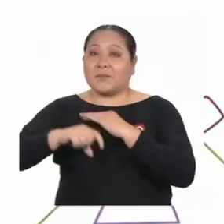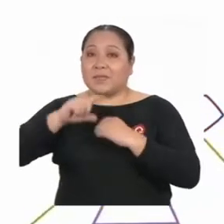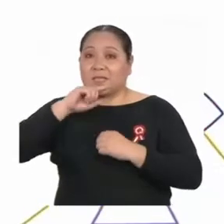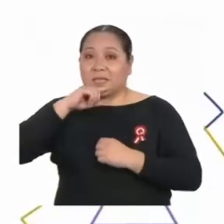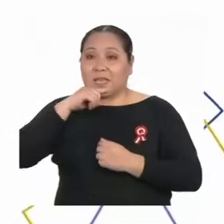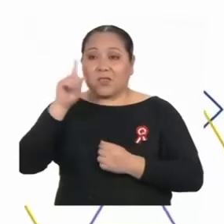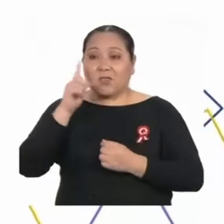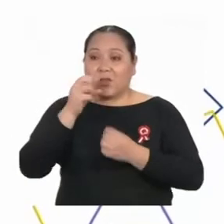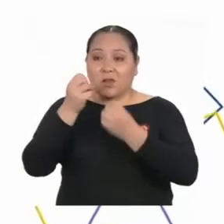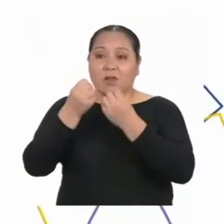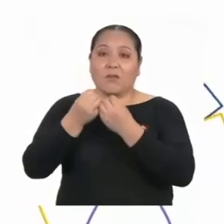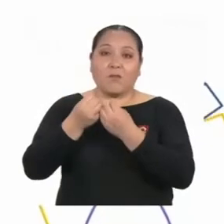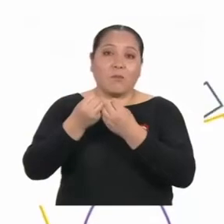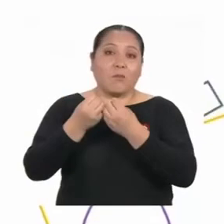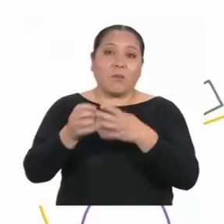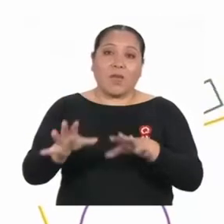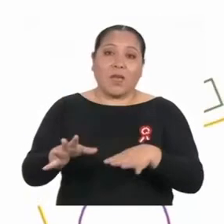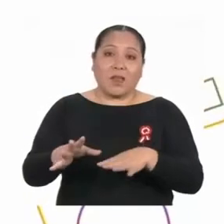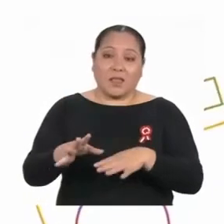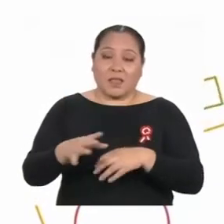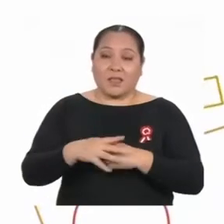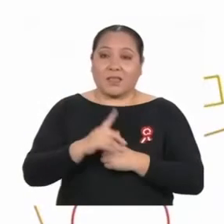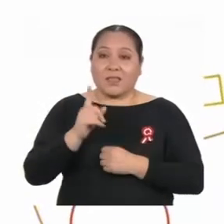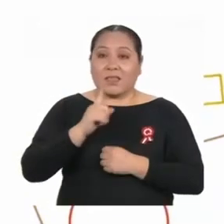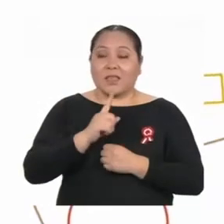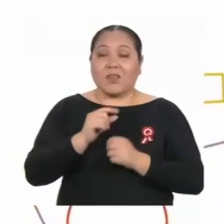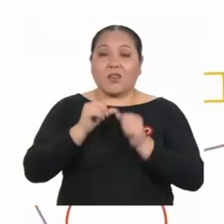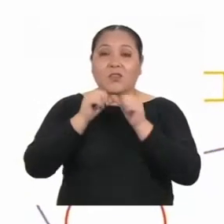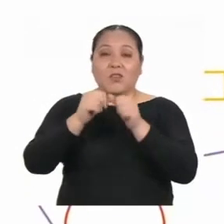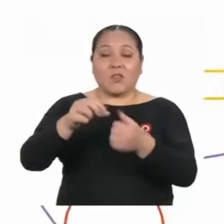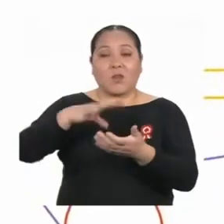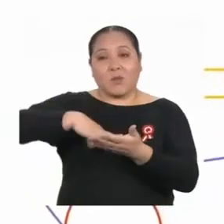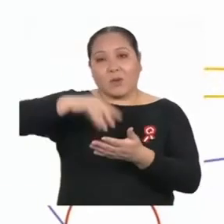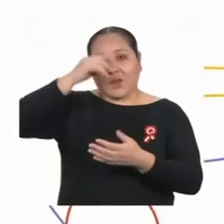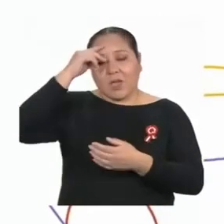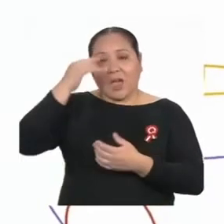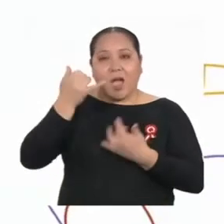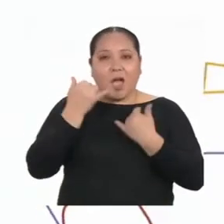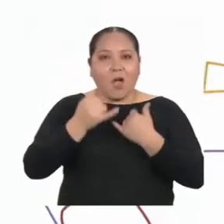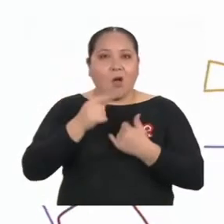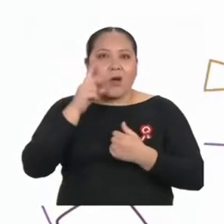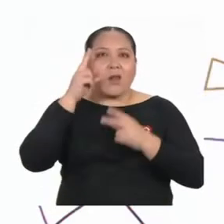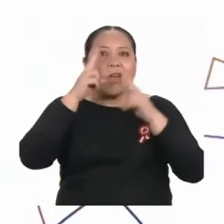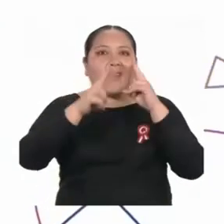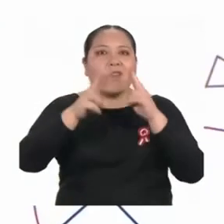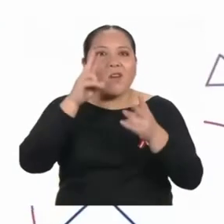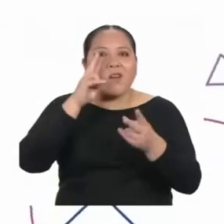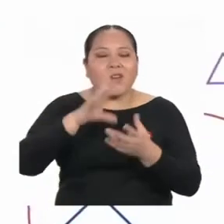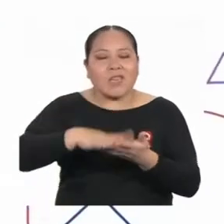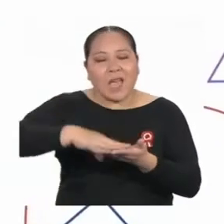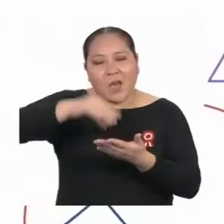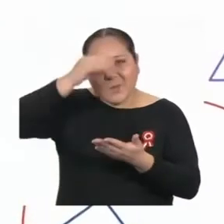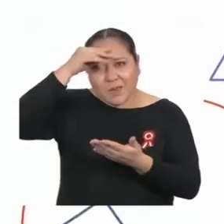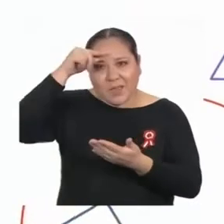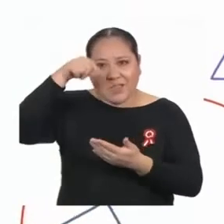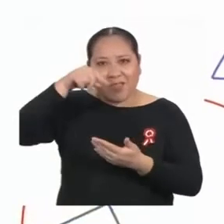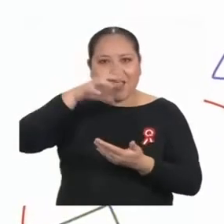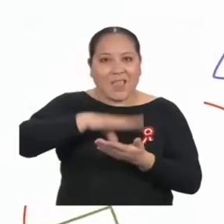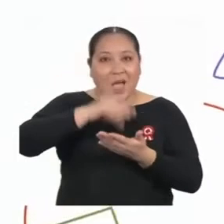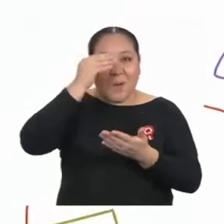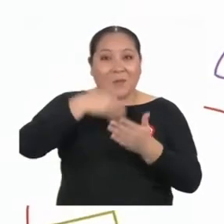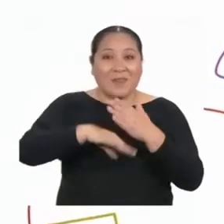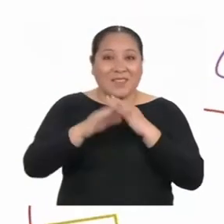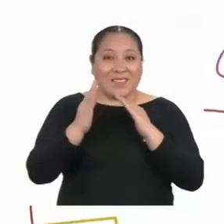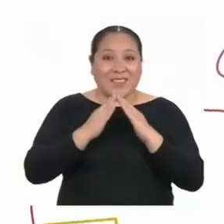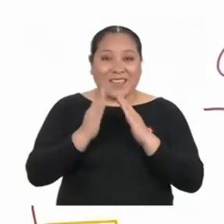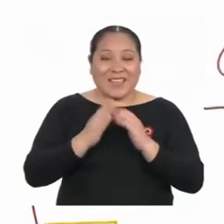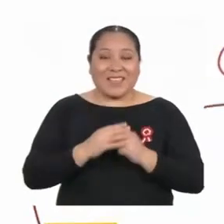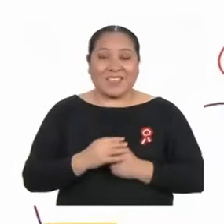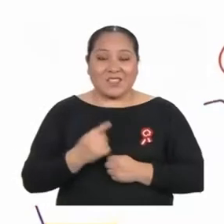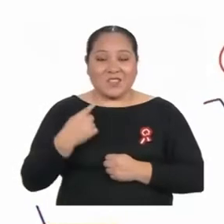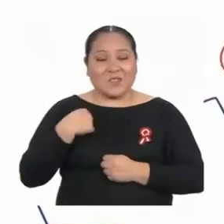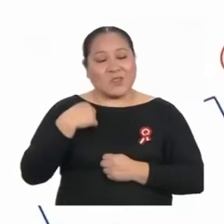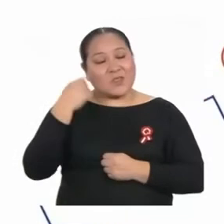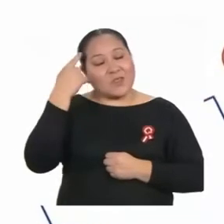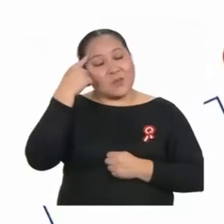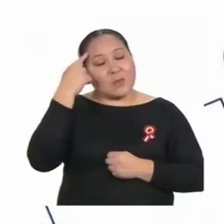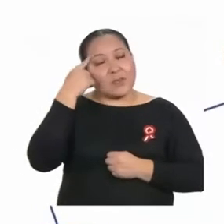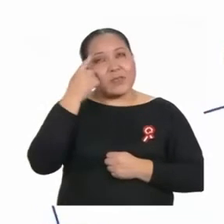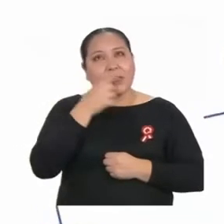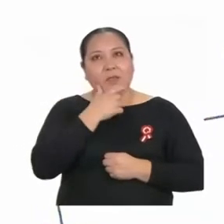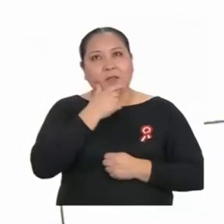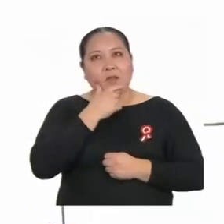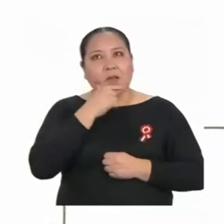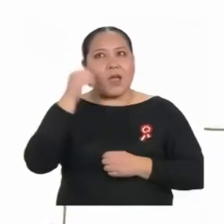Ahora aprendo viendo Aprendo en Casa y estoy muy contento. Estoy pensando en